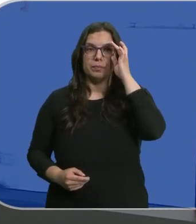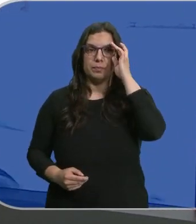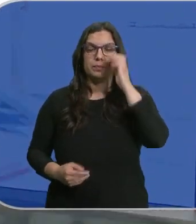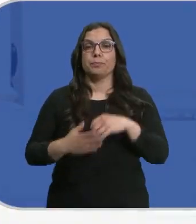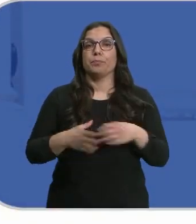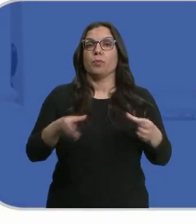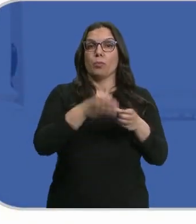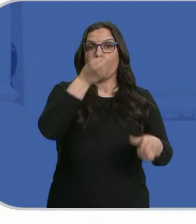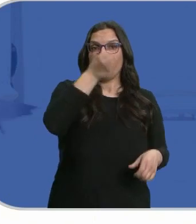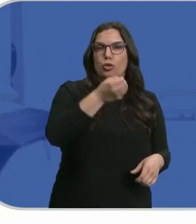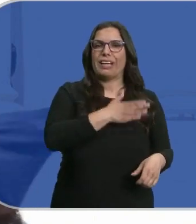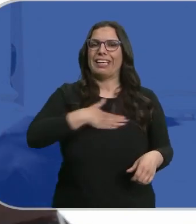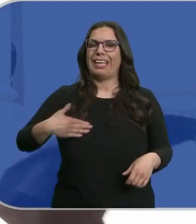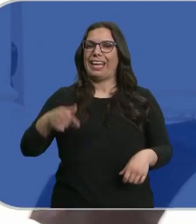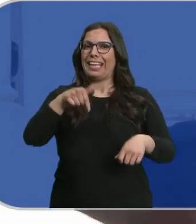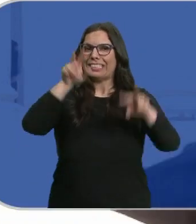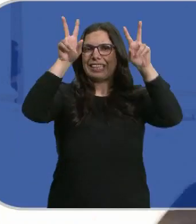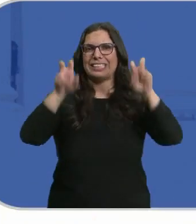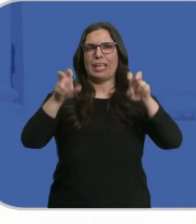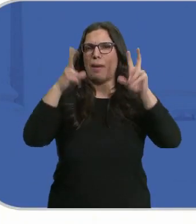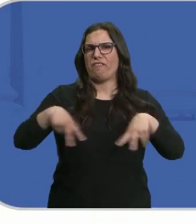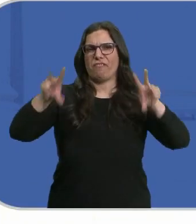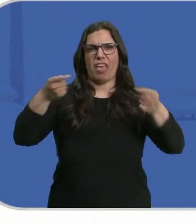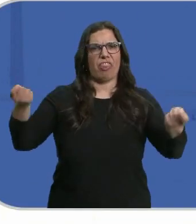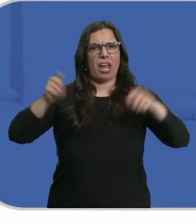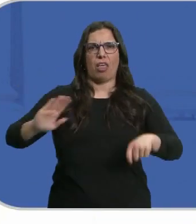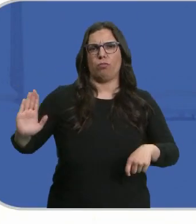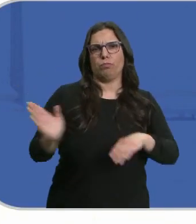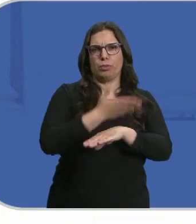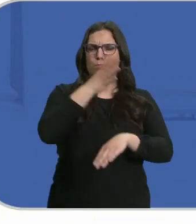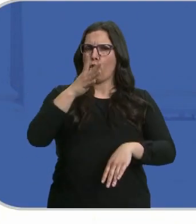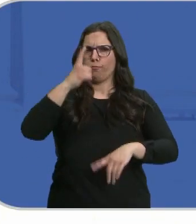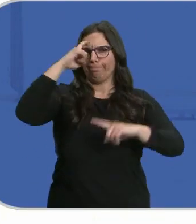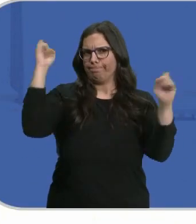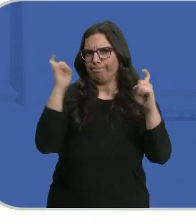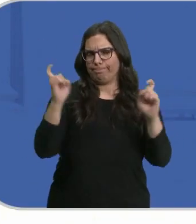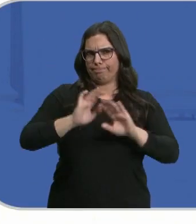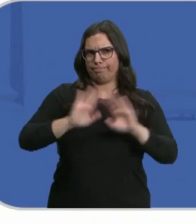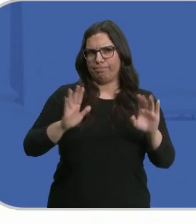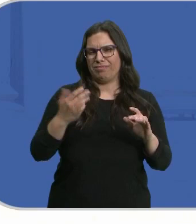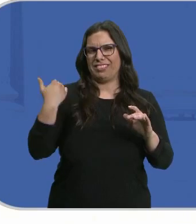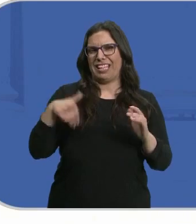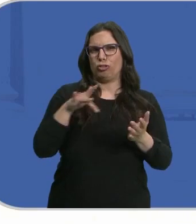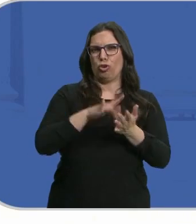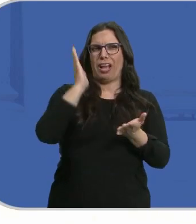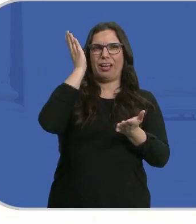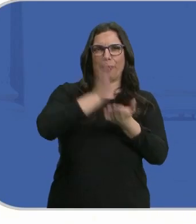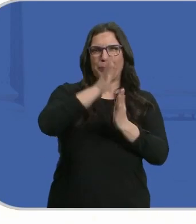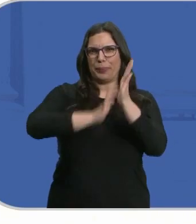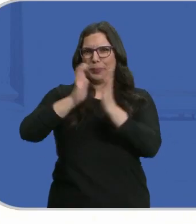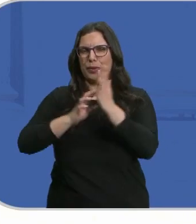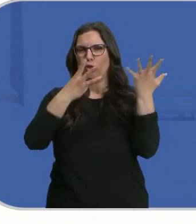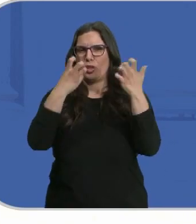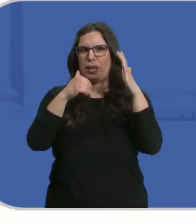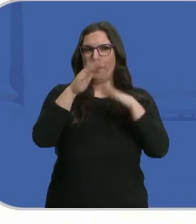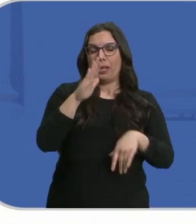El Partido Socialista quiere dar carpetazo cuanto antes a la ley del solo sí es sí, que tantos quebraderos de cabeza les está dando con más de 800 rebajas de